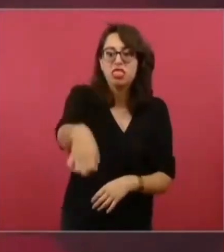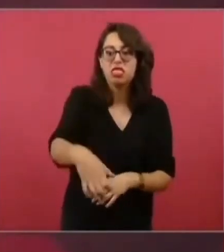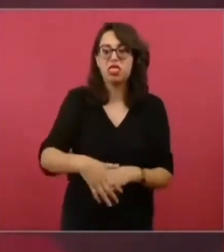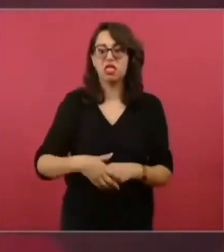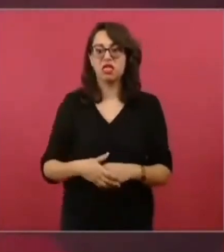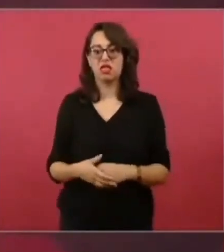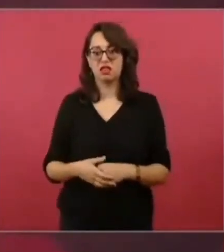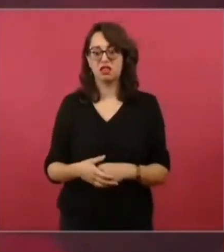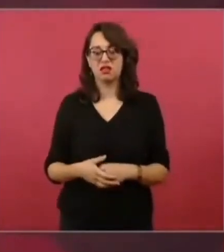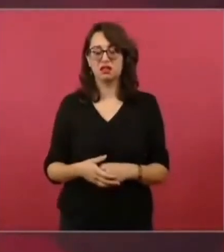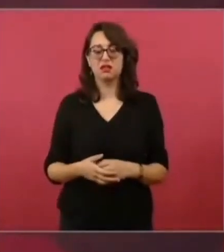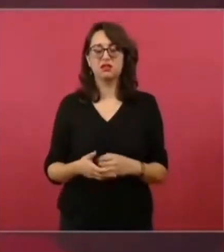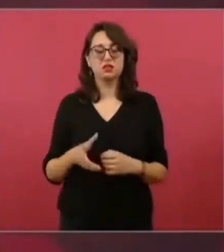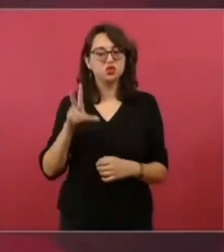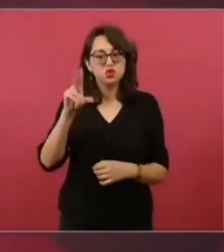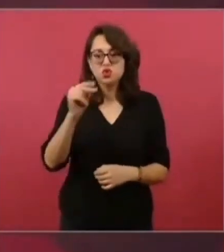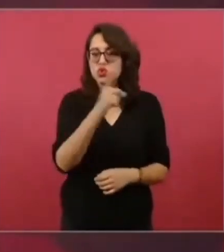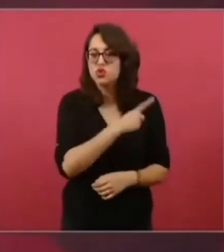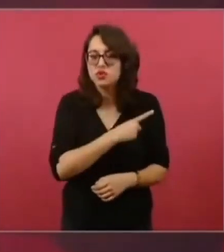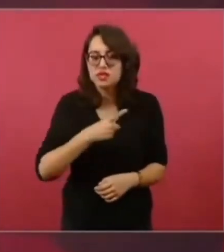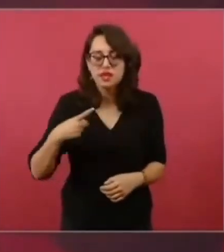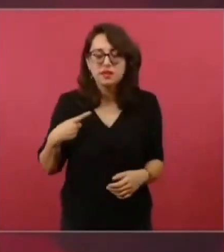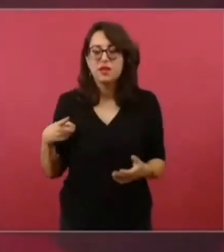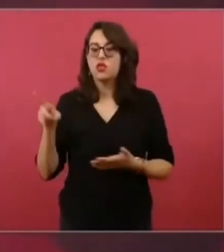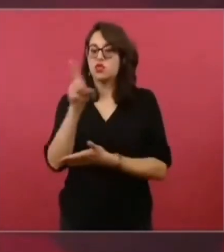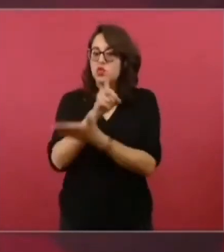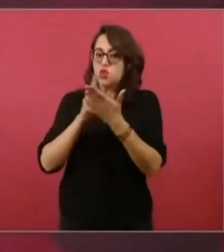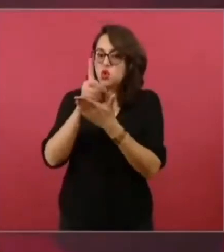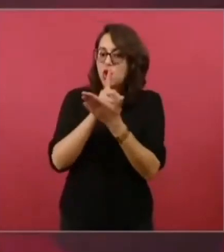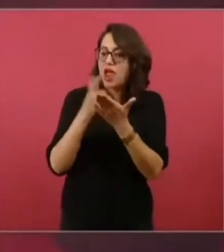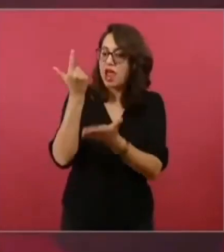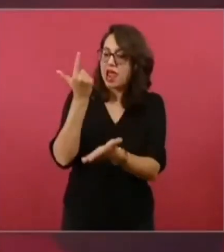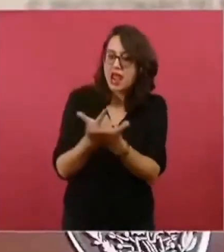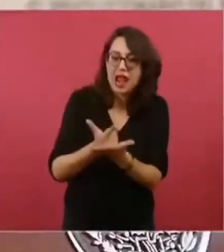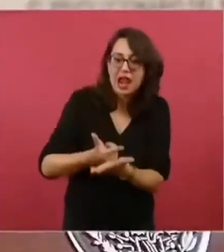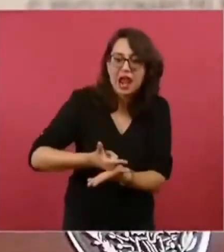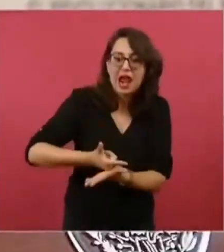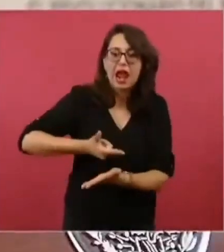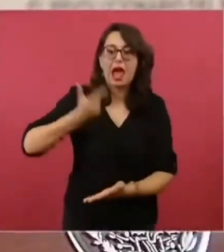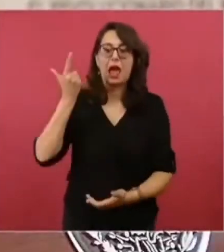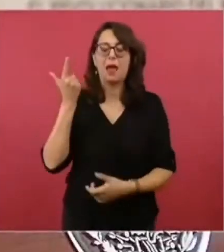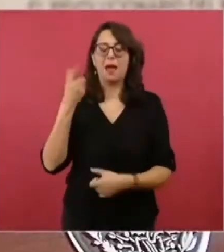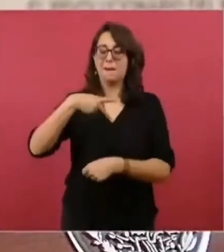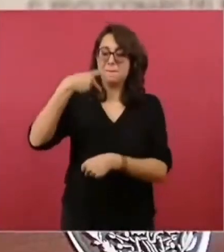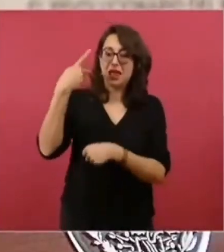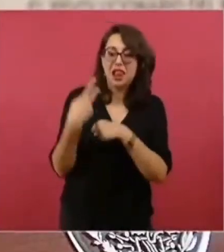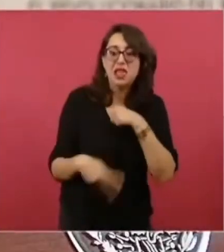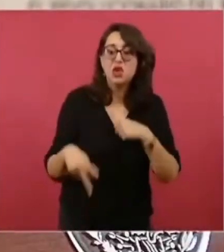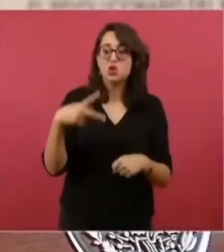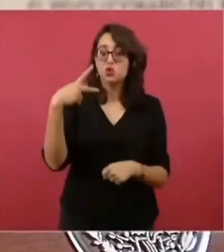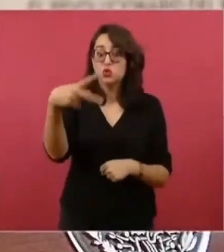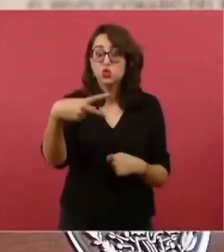el consumo de la droga destruye